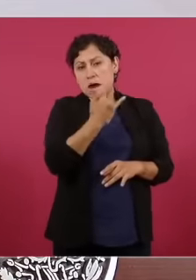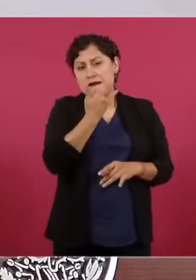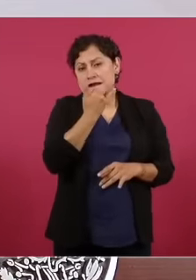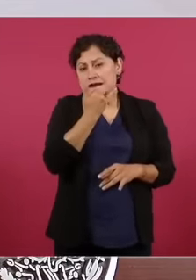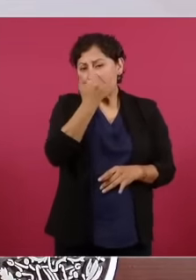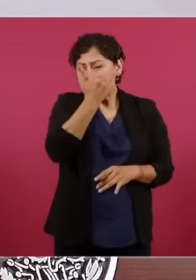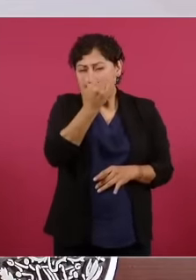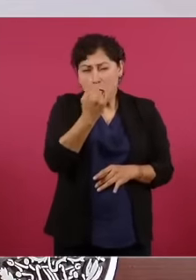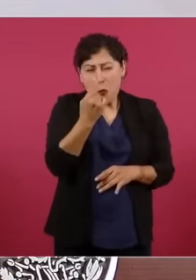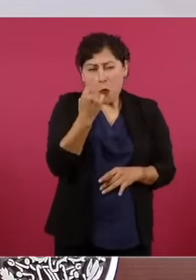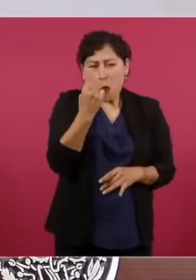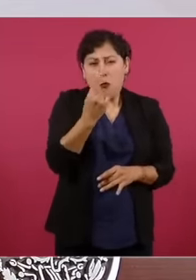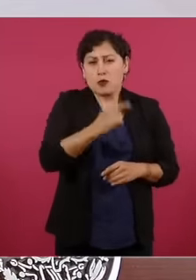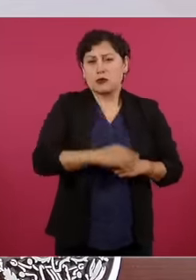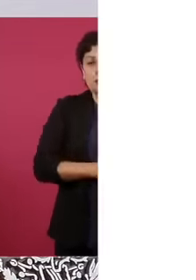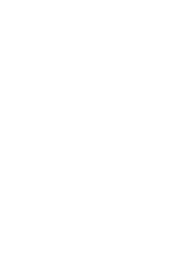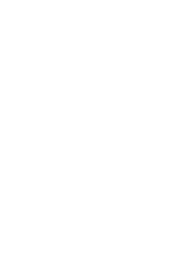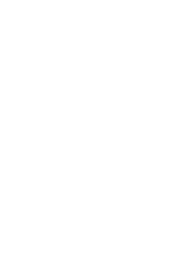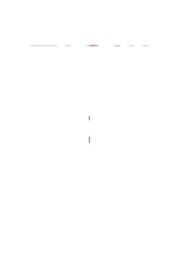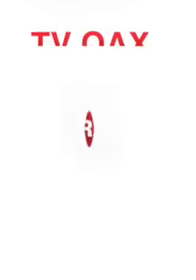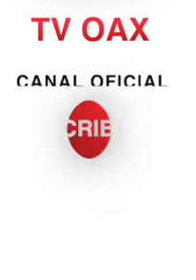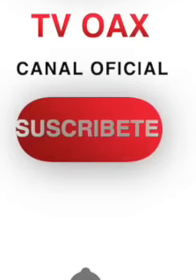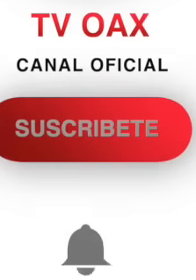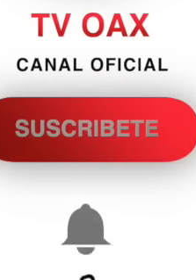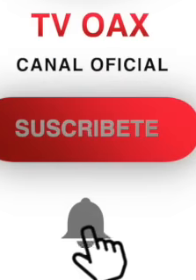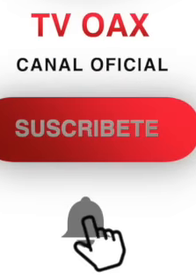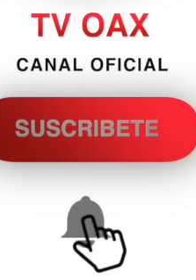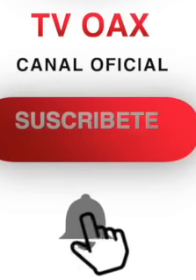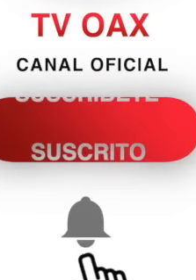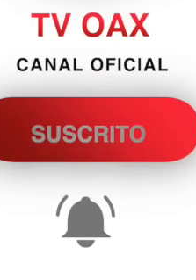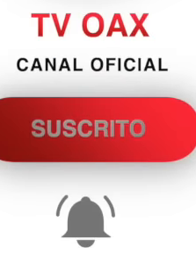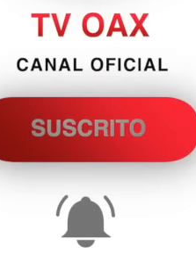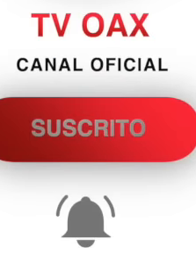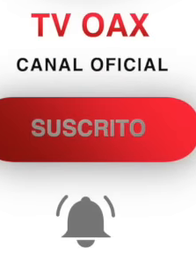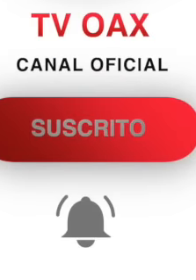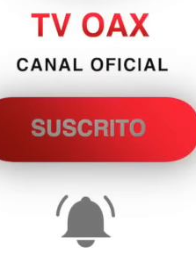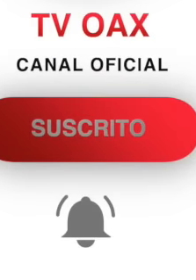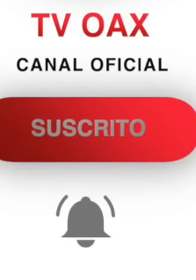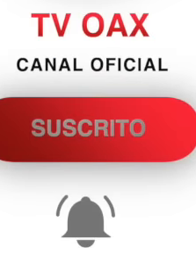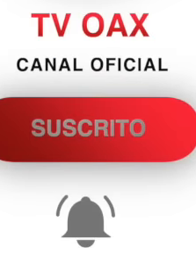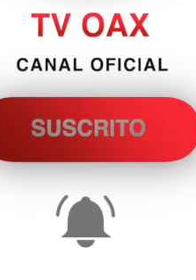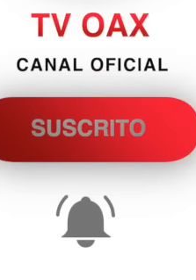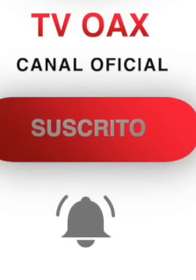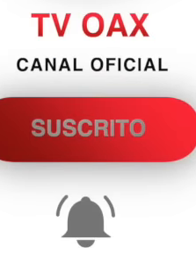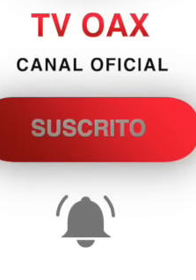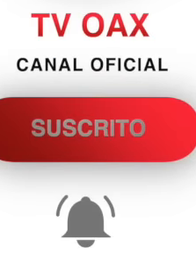Es el menosprecio Es El ninguneo Al pueblo